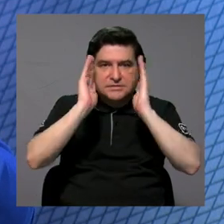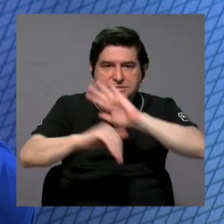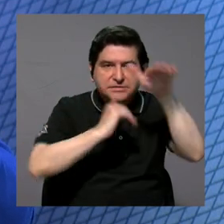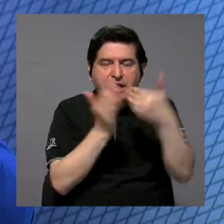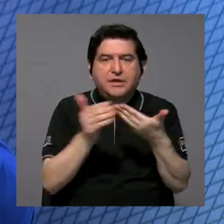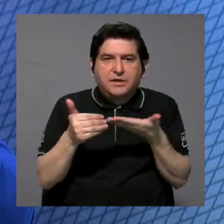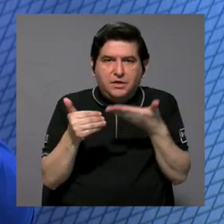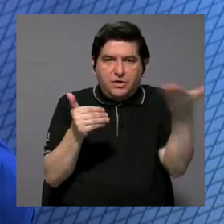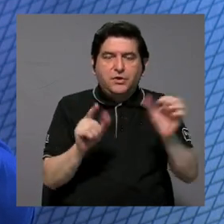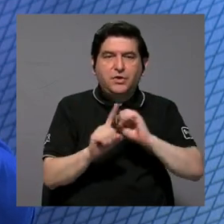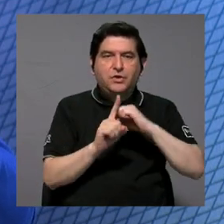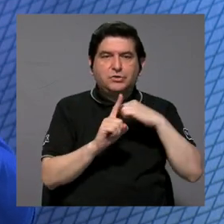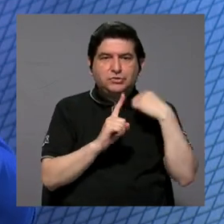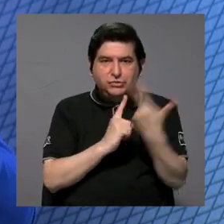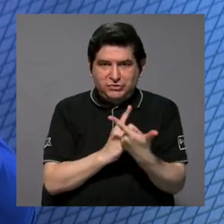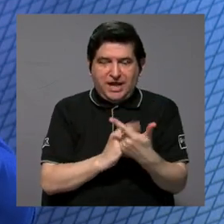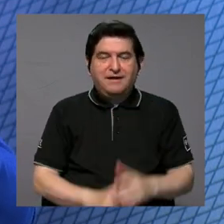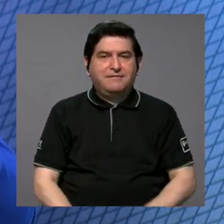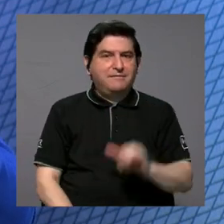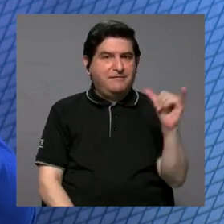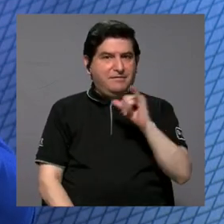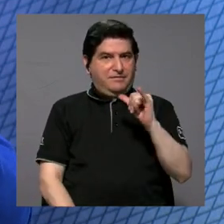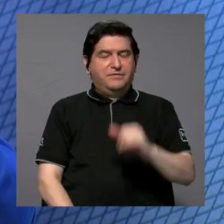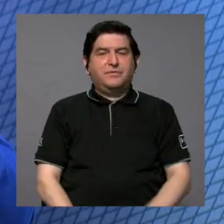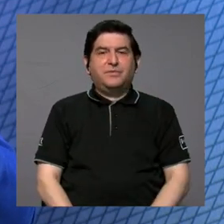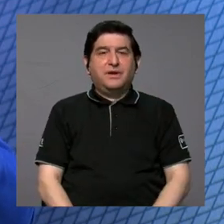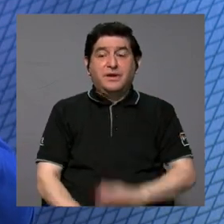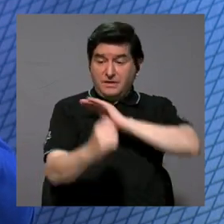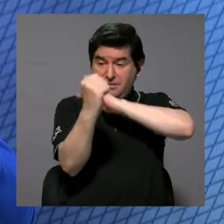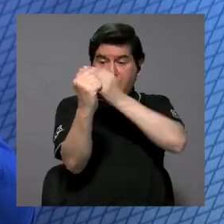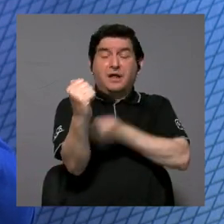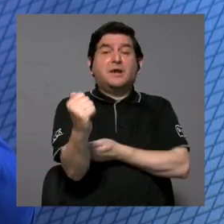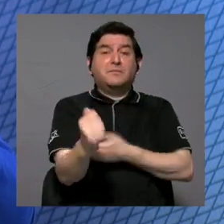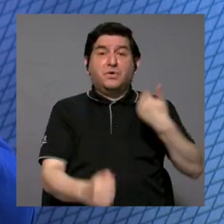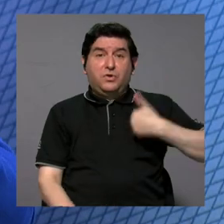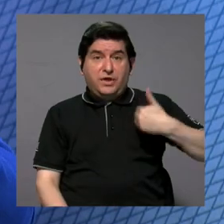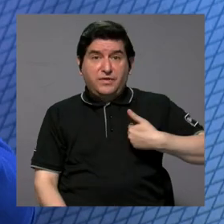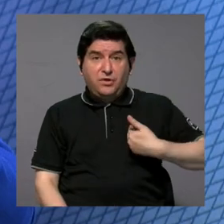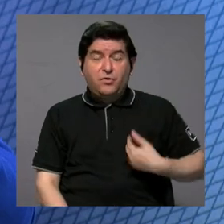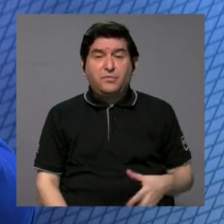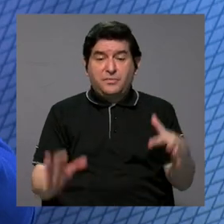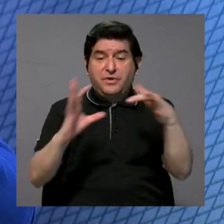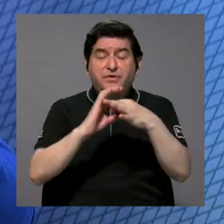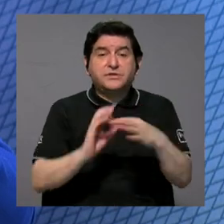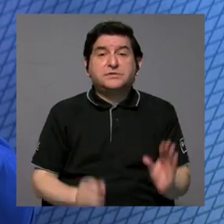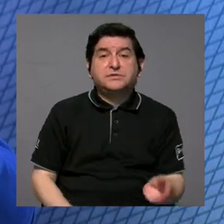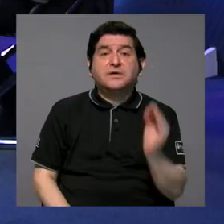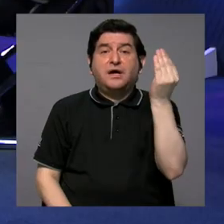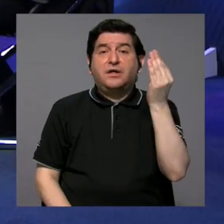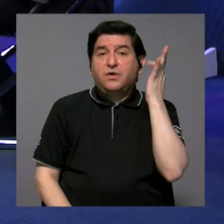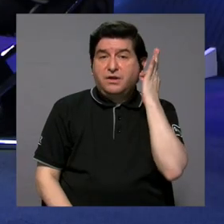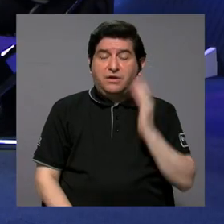todos esos factores sociales, también el poder que ejerce este hombre sobre la niña o la adolescente, ¿verdad? Que se siente totalmente